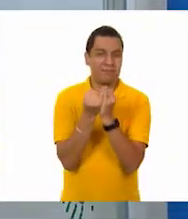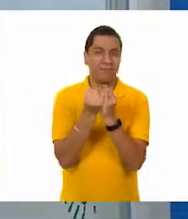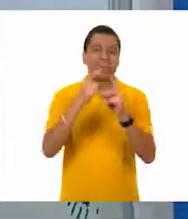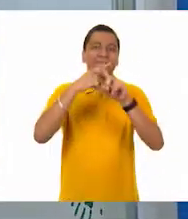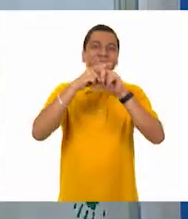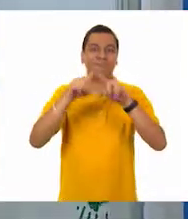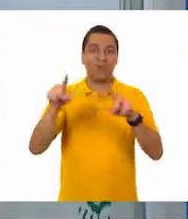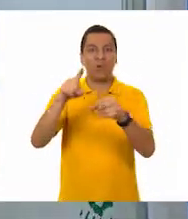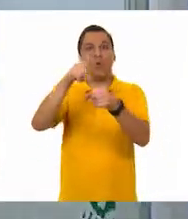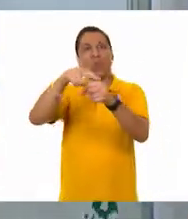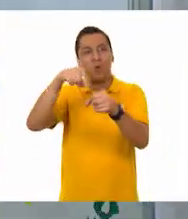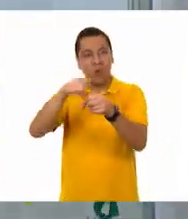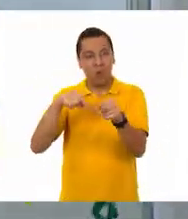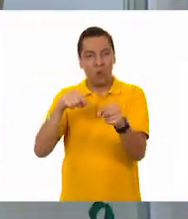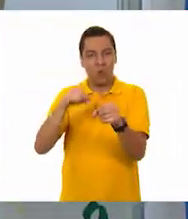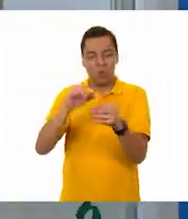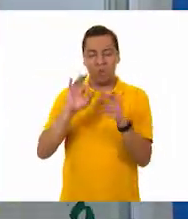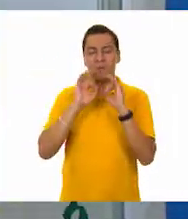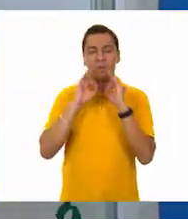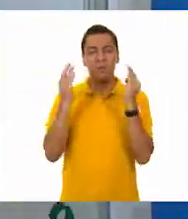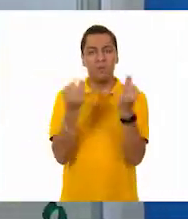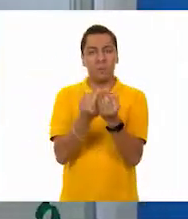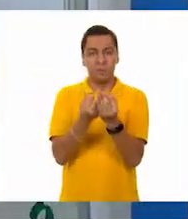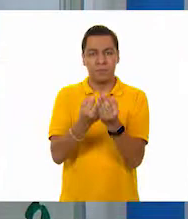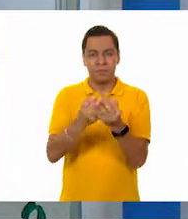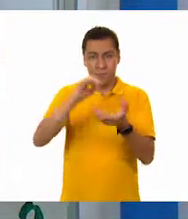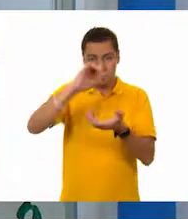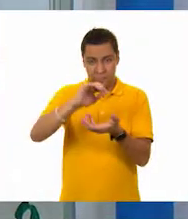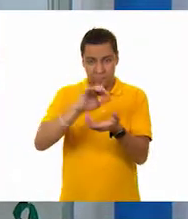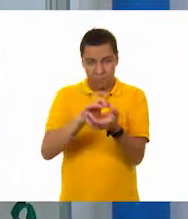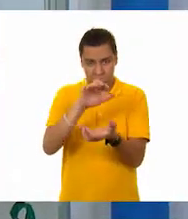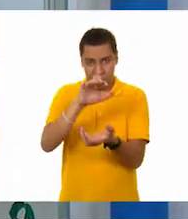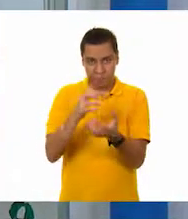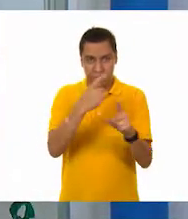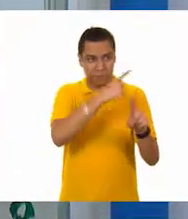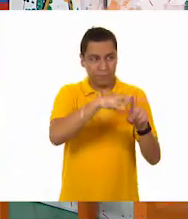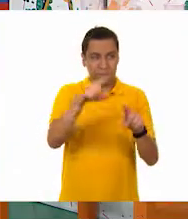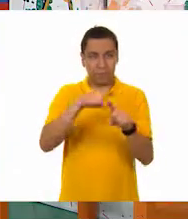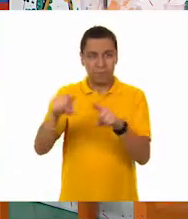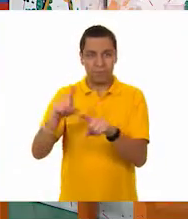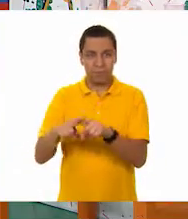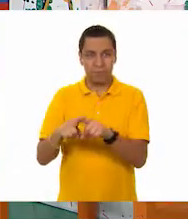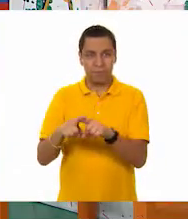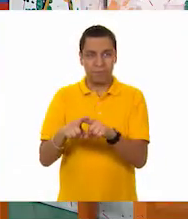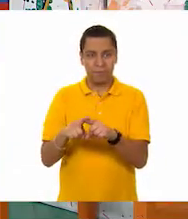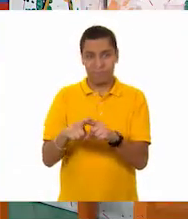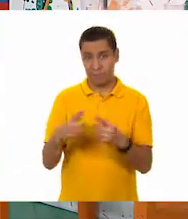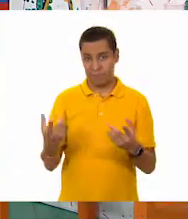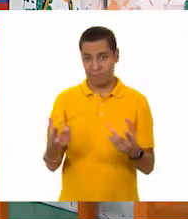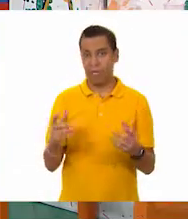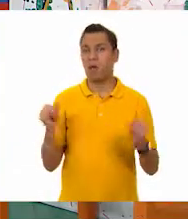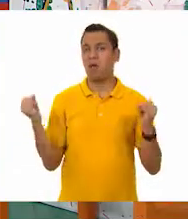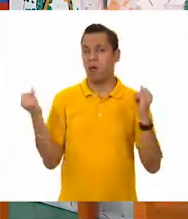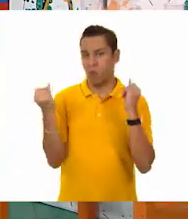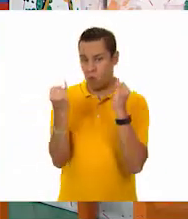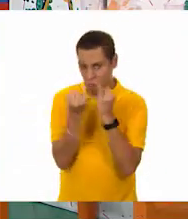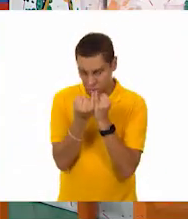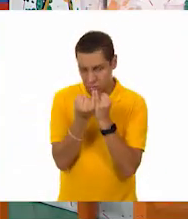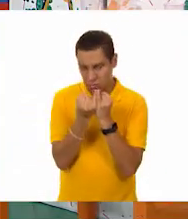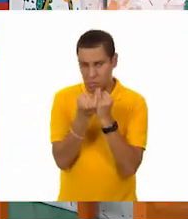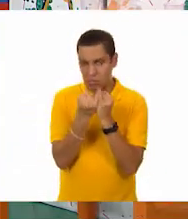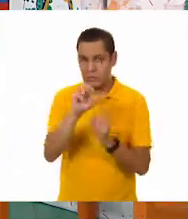una verde y Oscar y Tino. ¿Son iguales las manzanas? Ah, no. Ah, pues parecen muy iguales, profe.